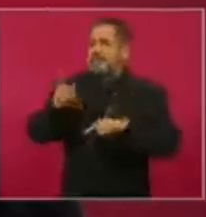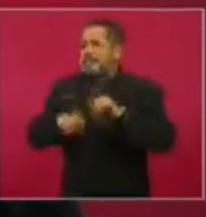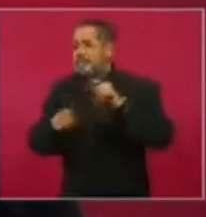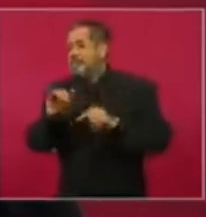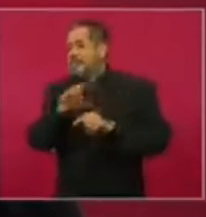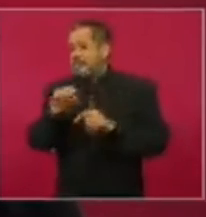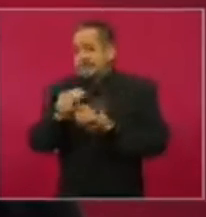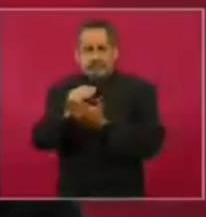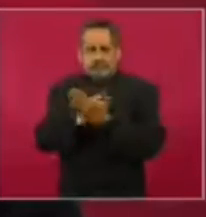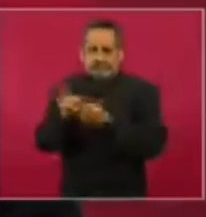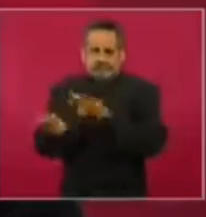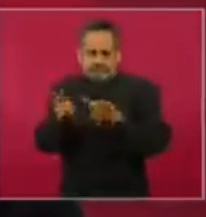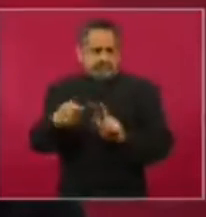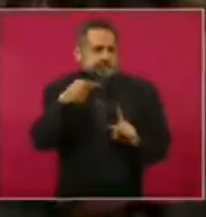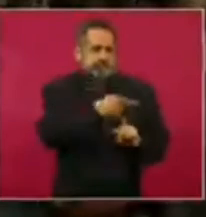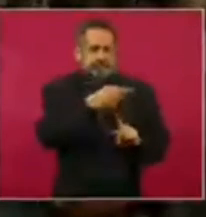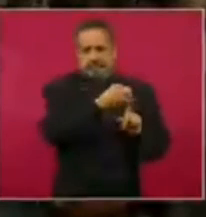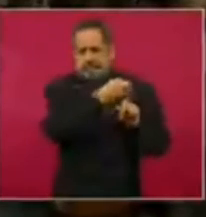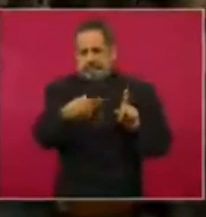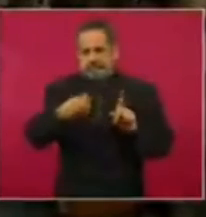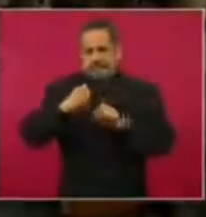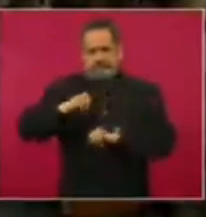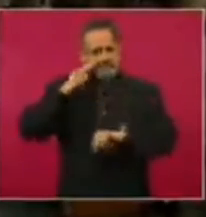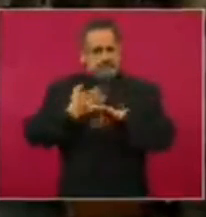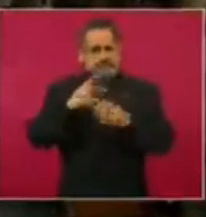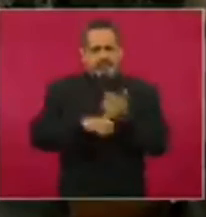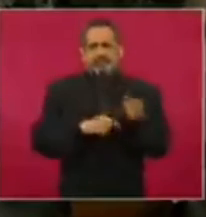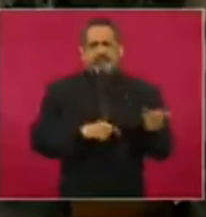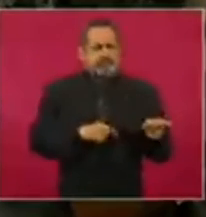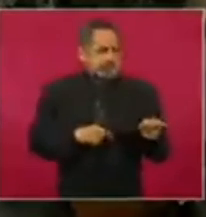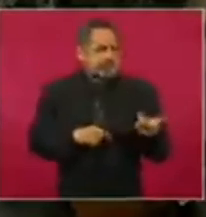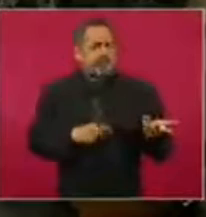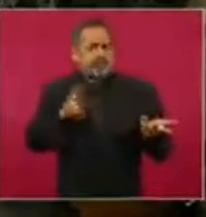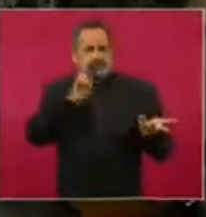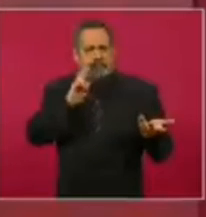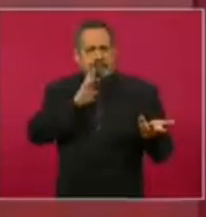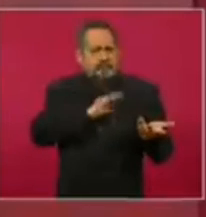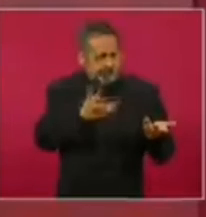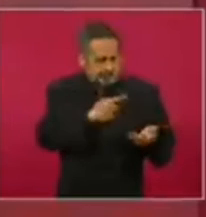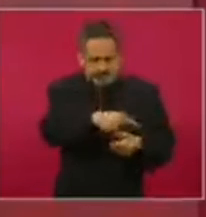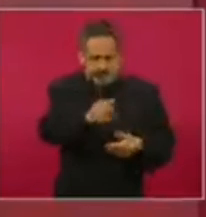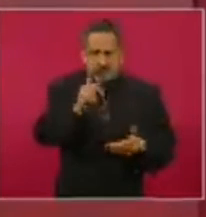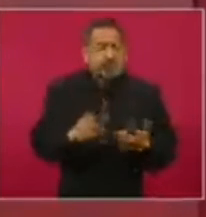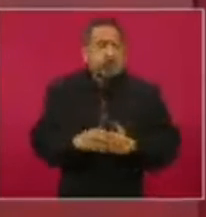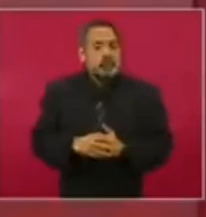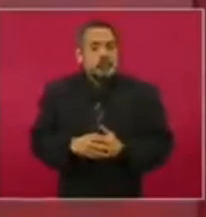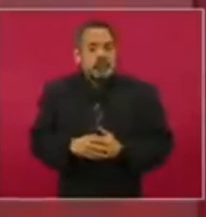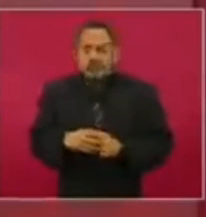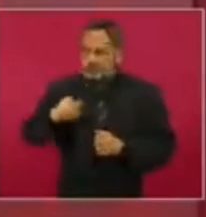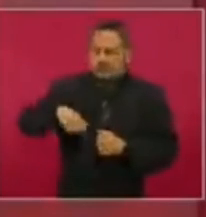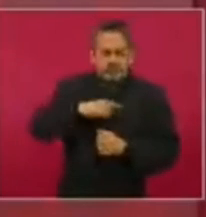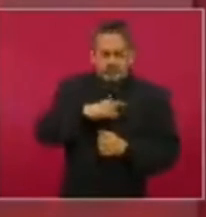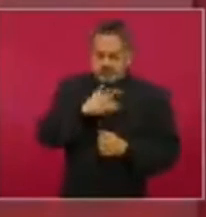revocación de mandato y que esta jornada se pueda llevar a cabo. Nosotros estamos